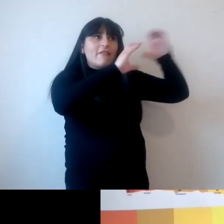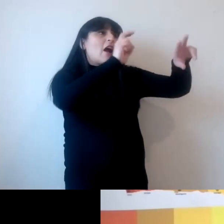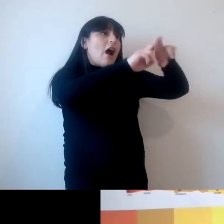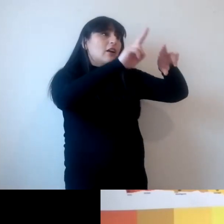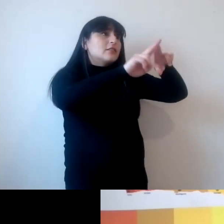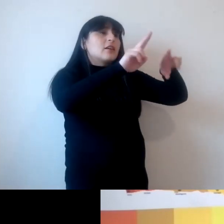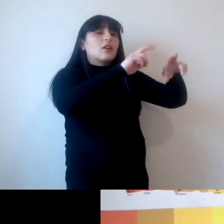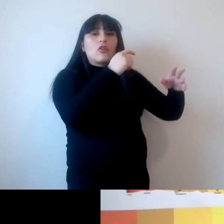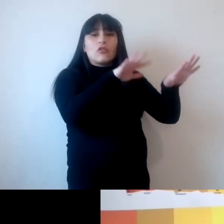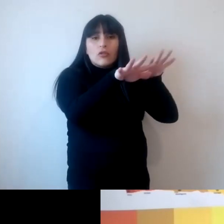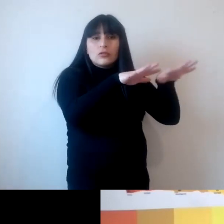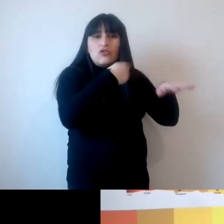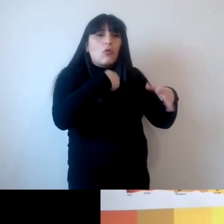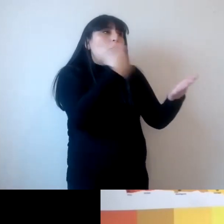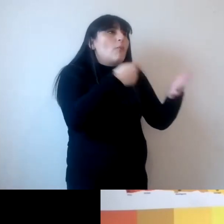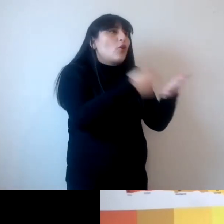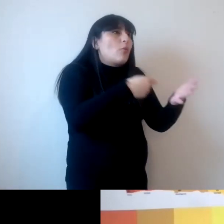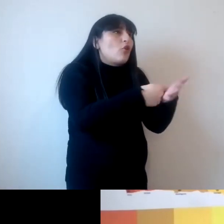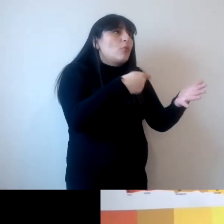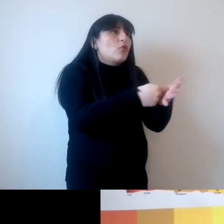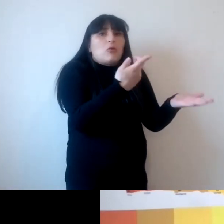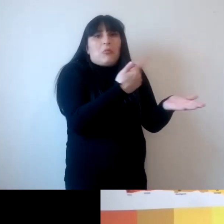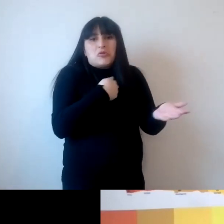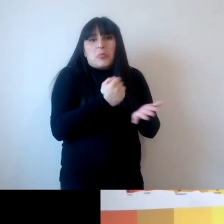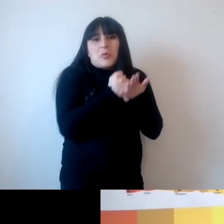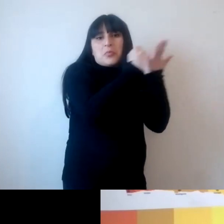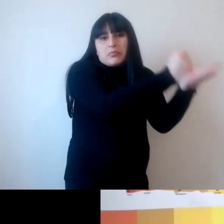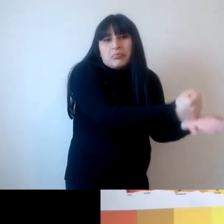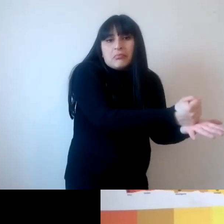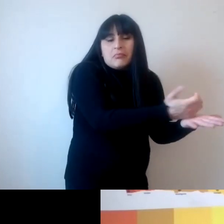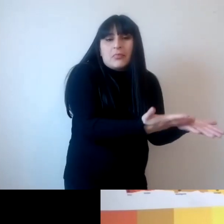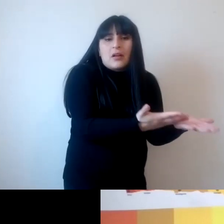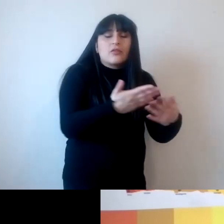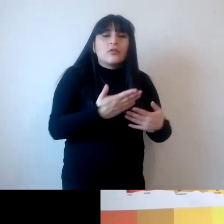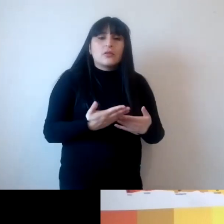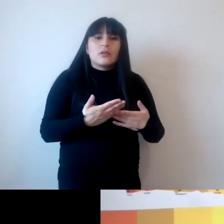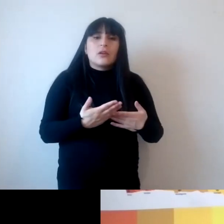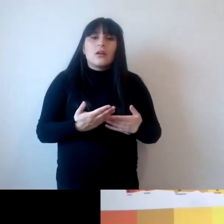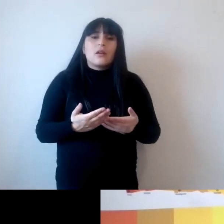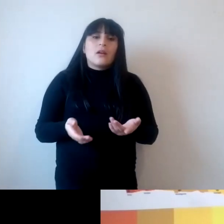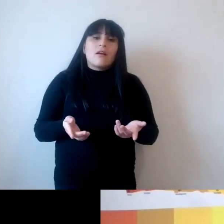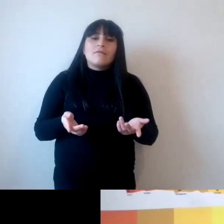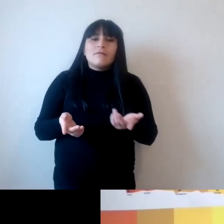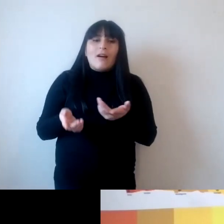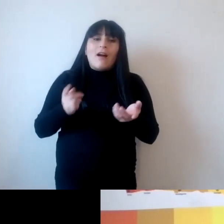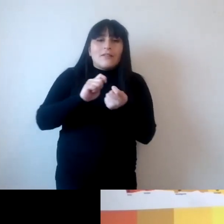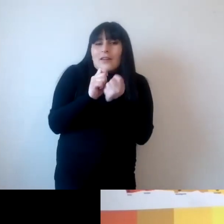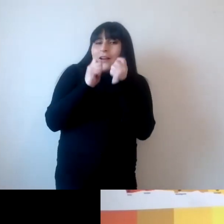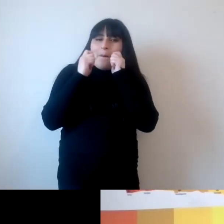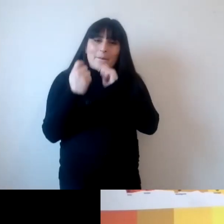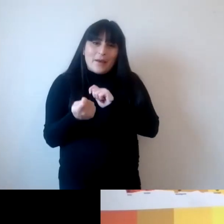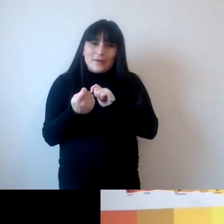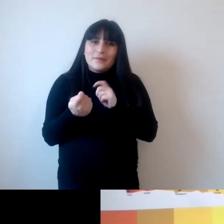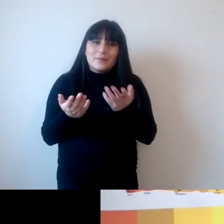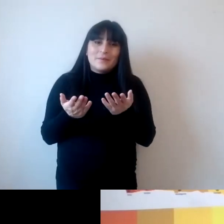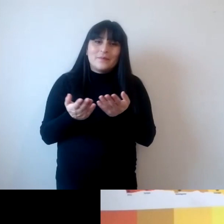términos energéticos y en términos económicos que pueden ayudar a generar marcos generales donde los comportamientos descarbonizadores